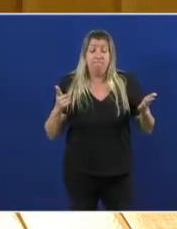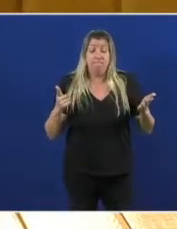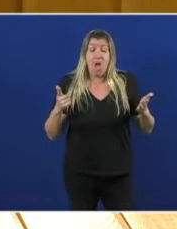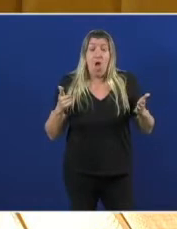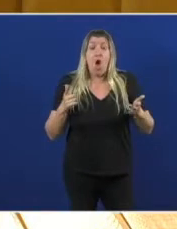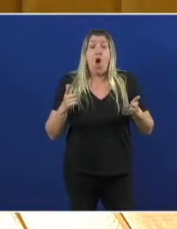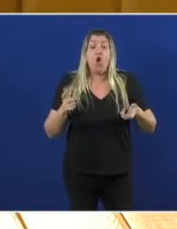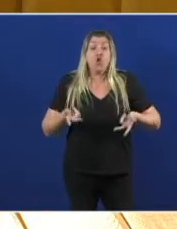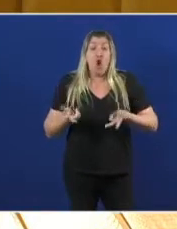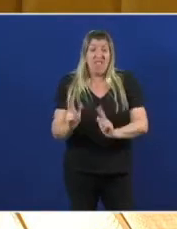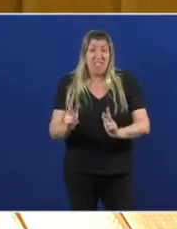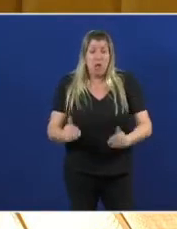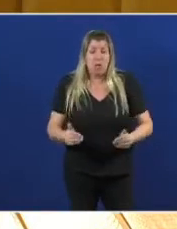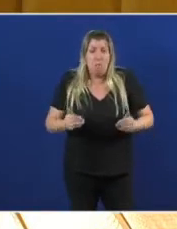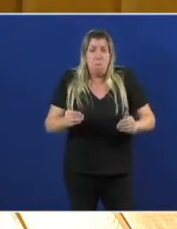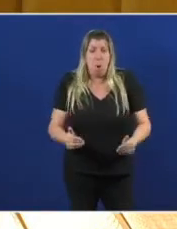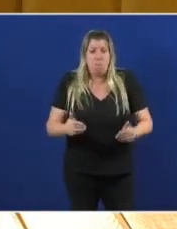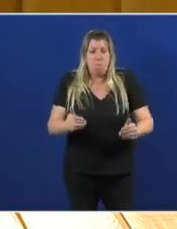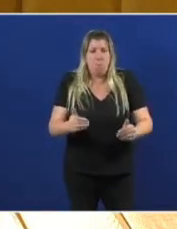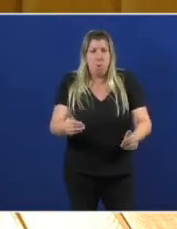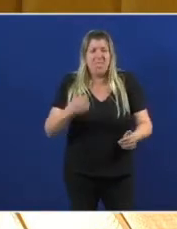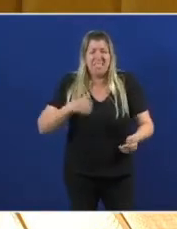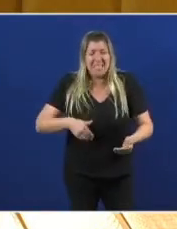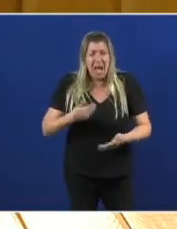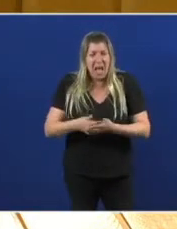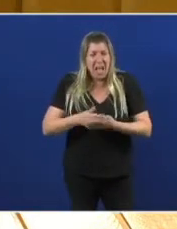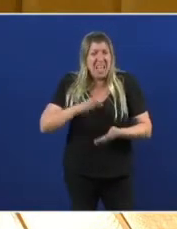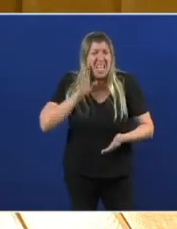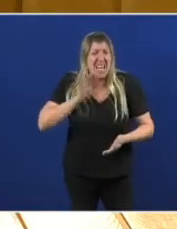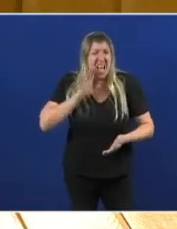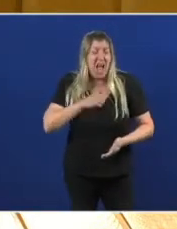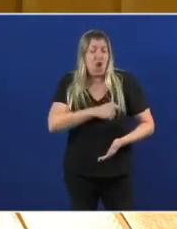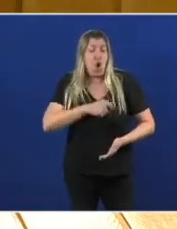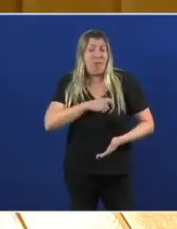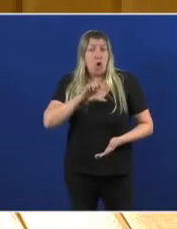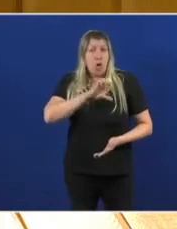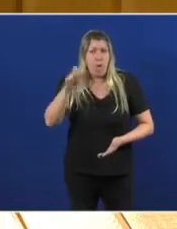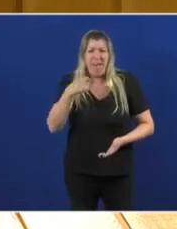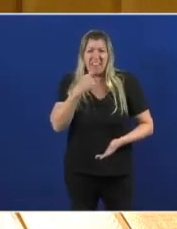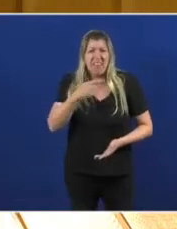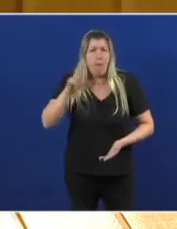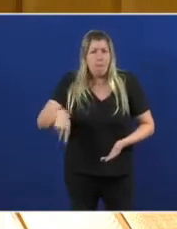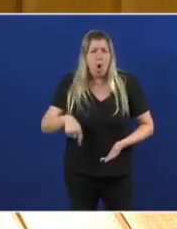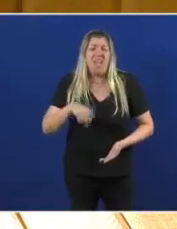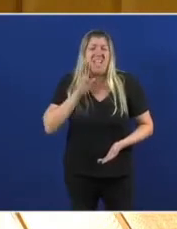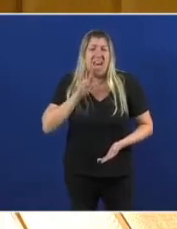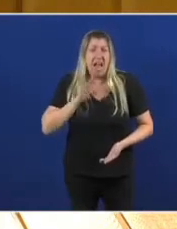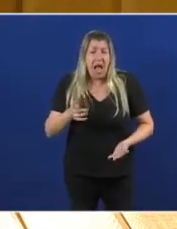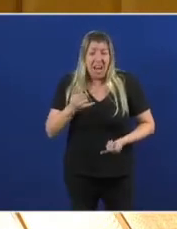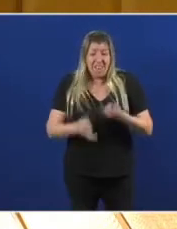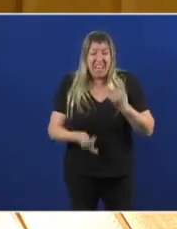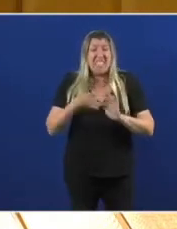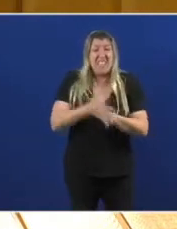concesións Foron declaradas ilegais Pola Comisión Europea O que significa Que os galegos e galegas Pagaron